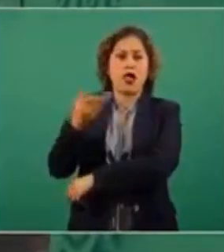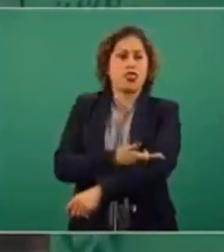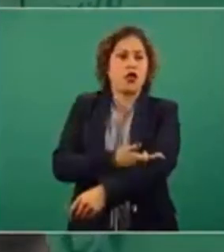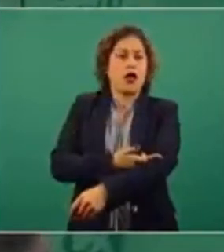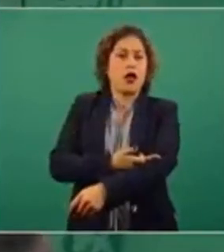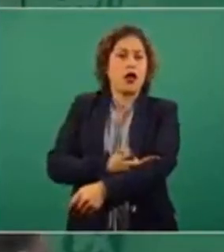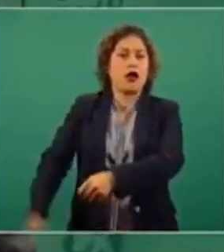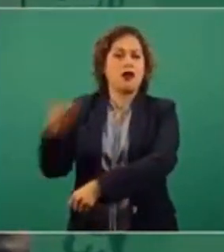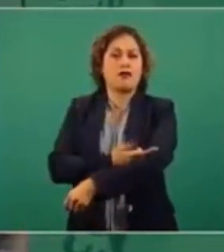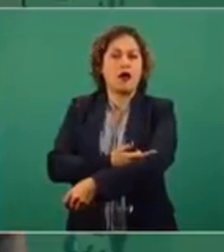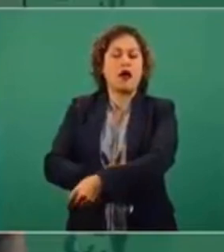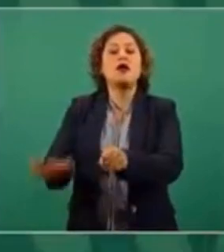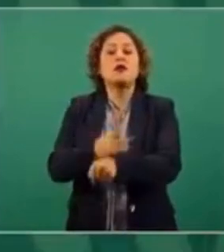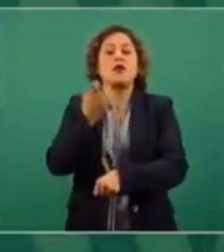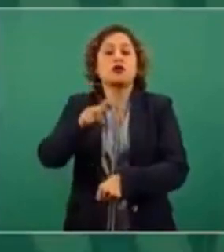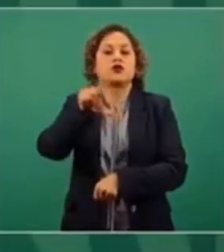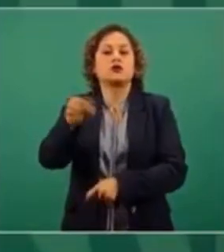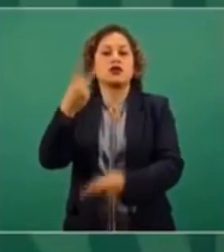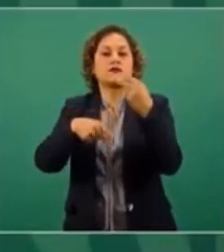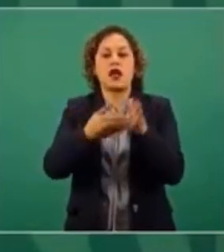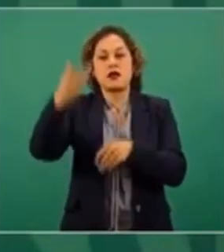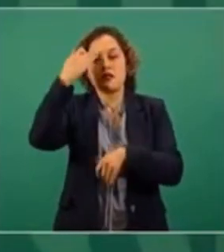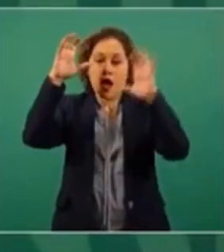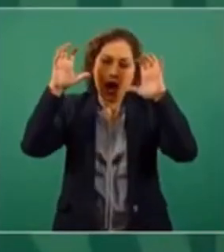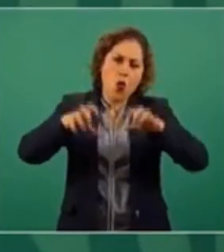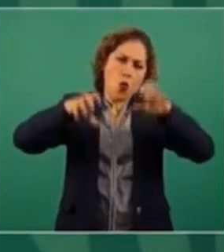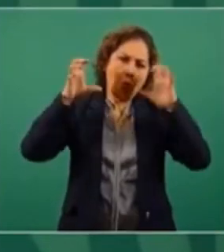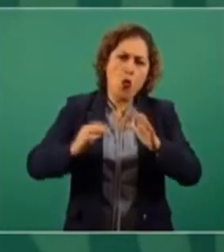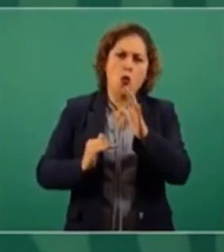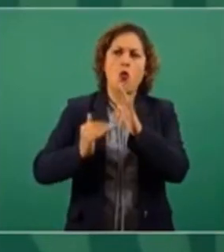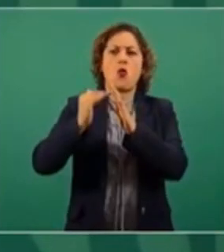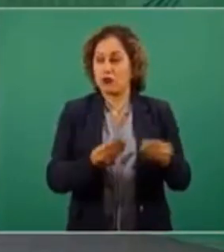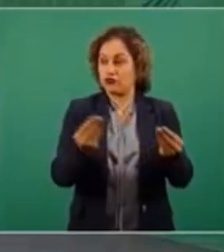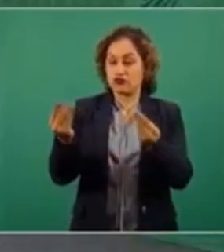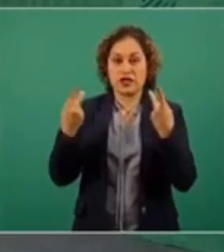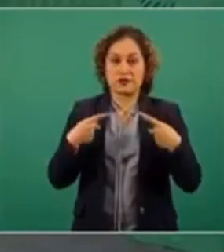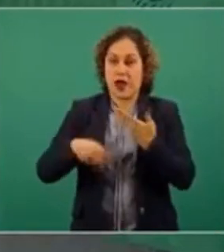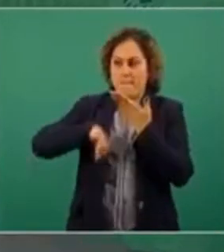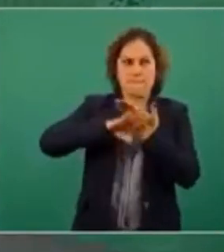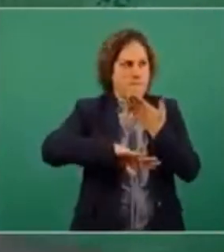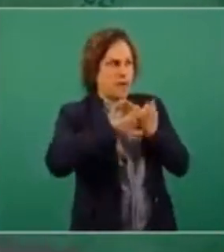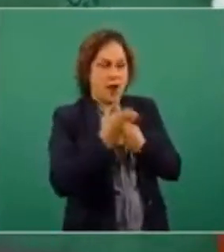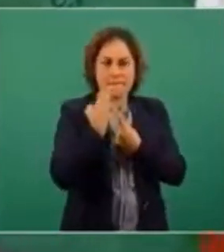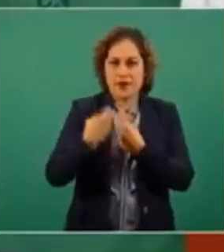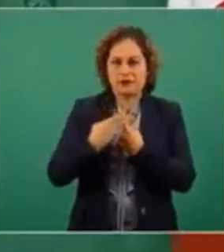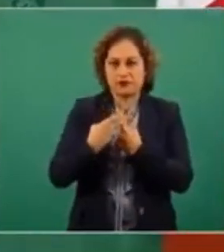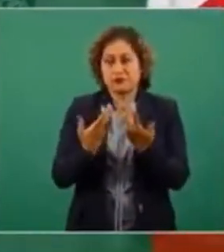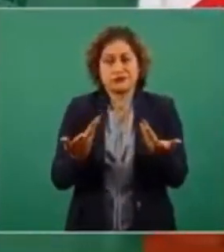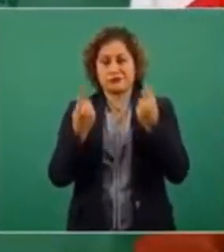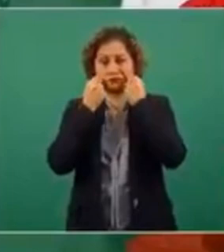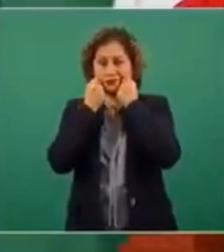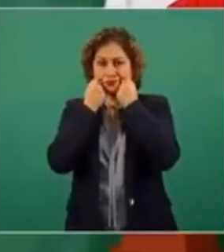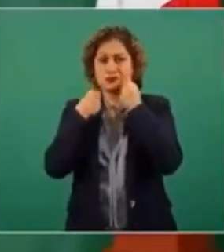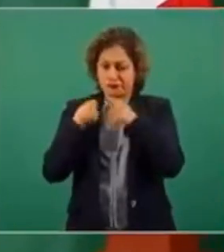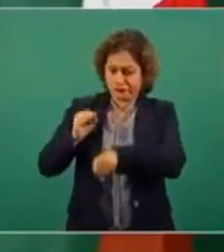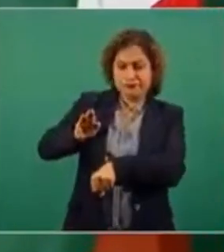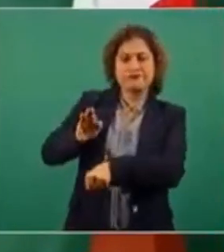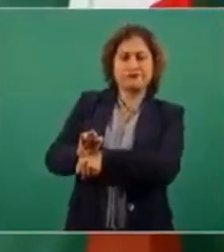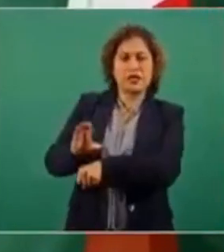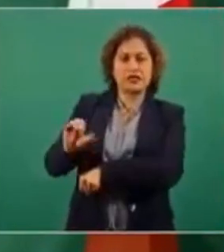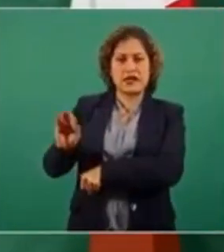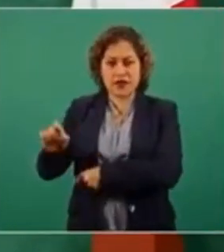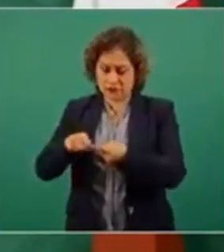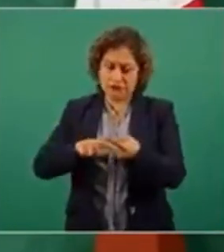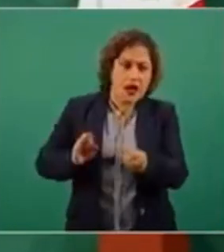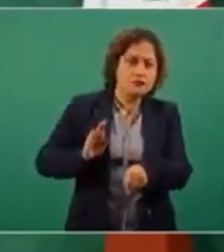en temporada de lluvia hay que soltar el agua, inundar las partes bajas para defender no sólo a la Comisión Federal de Electricidad y a